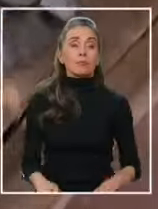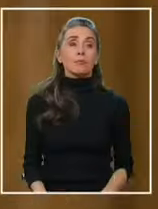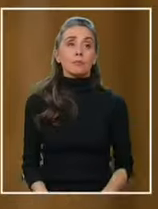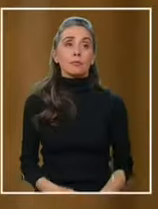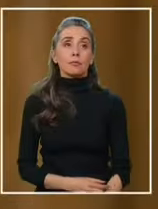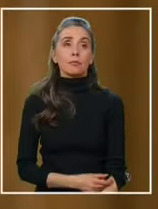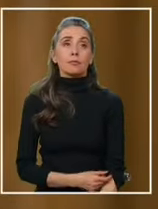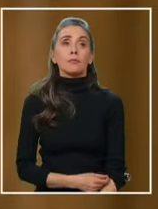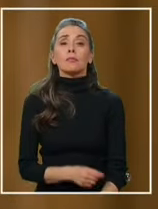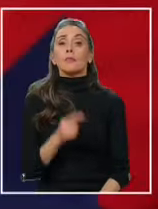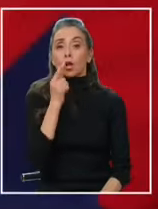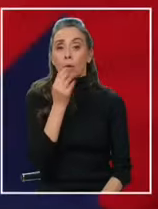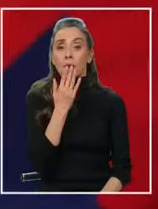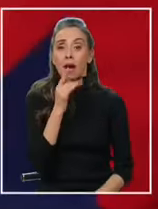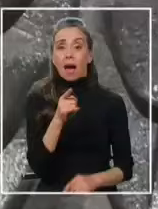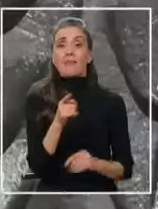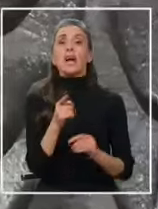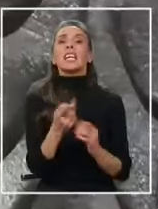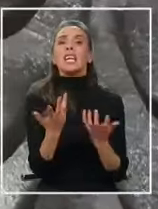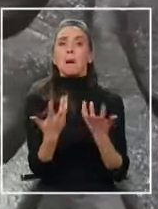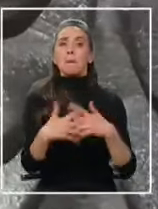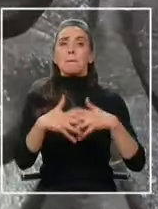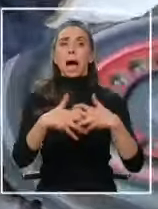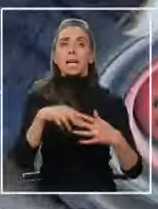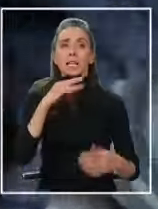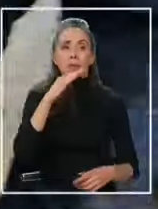Esto se trataba de maquinaria agrícola